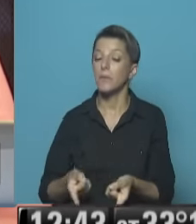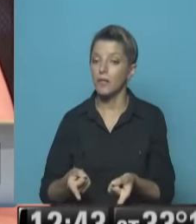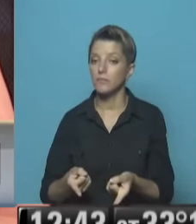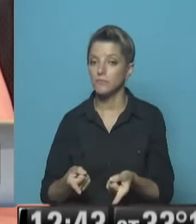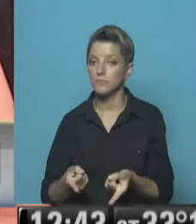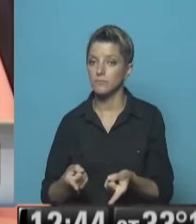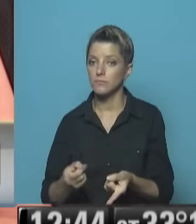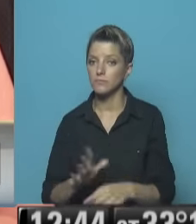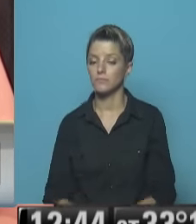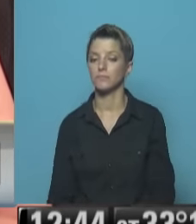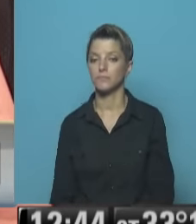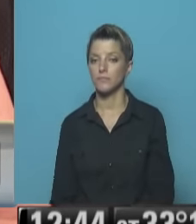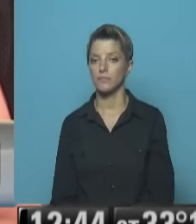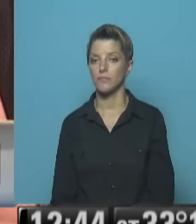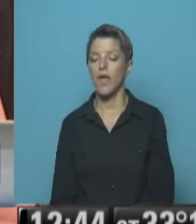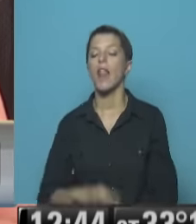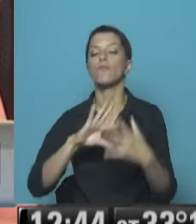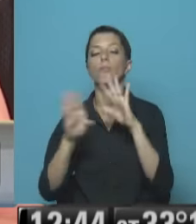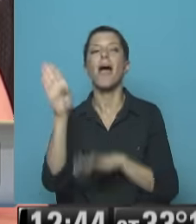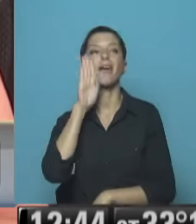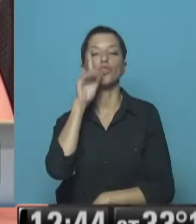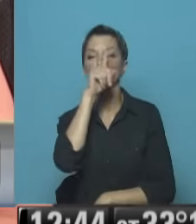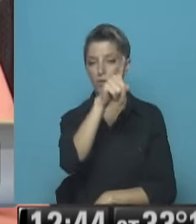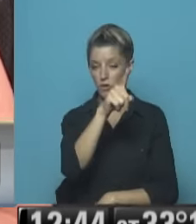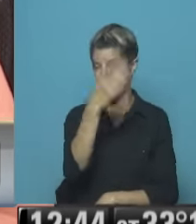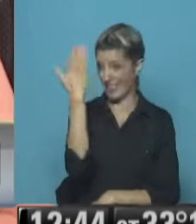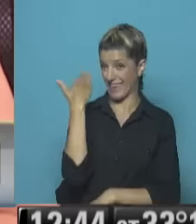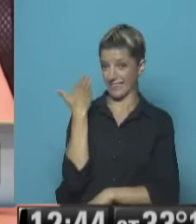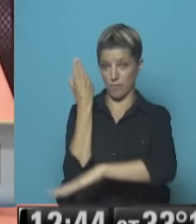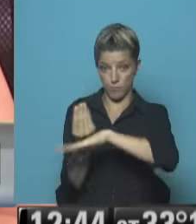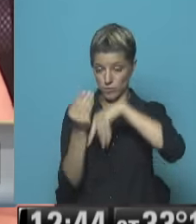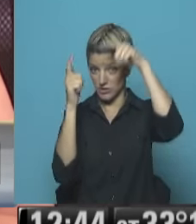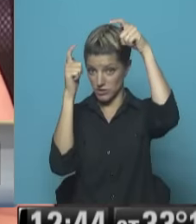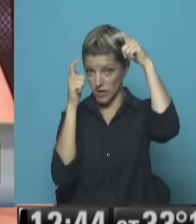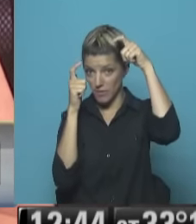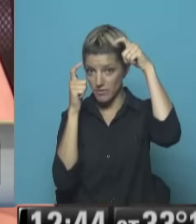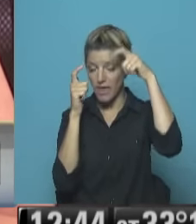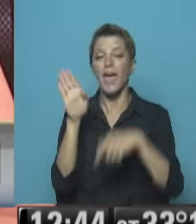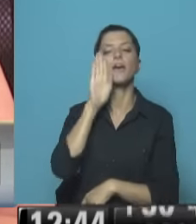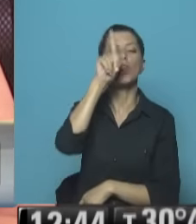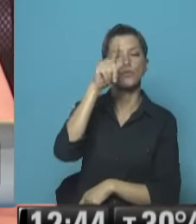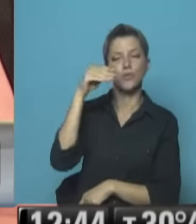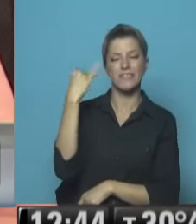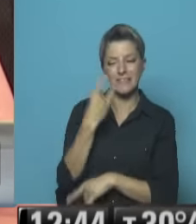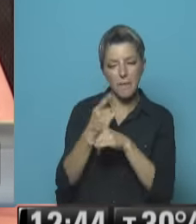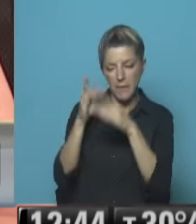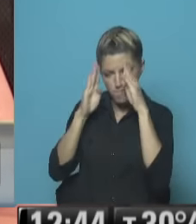Que siempre tuvo Desde que asumió Chávez Ese país como El gran objetivo